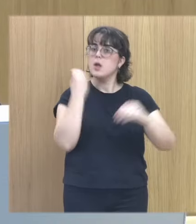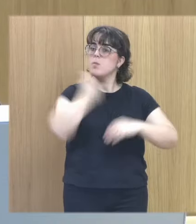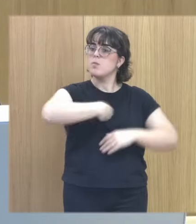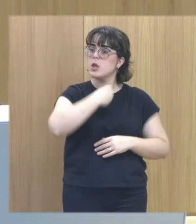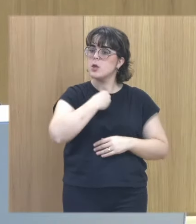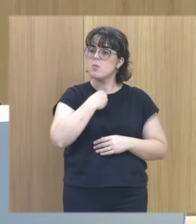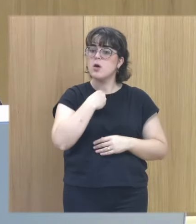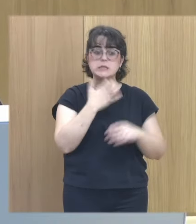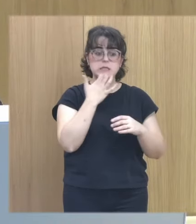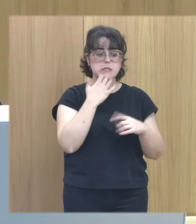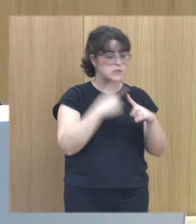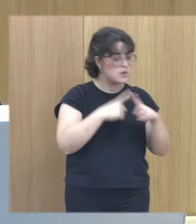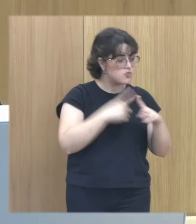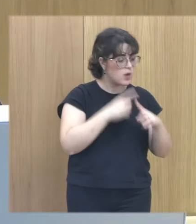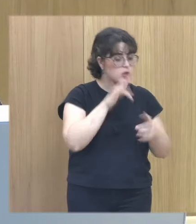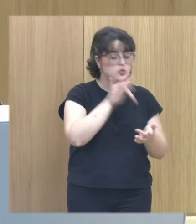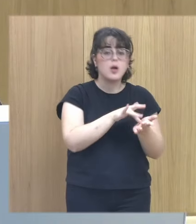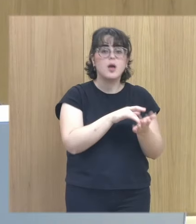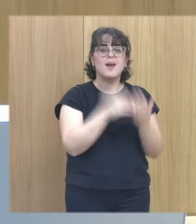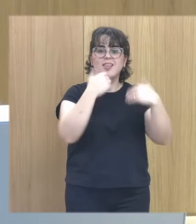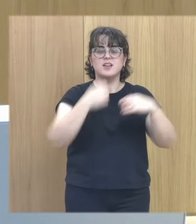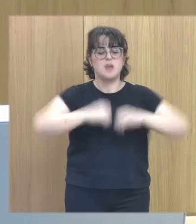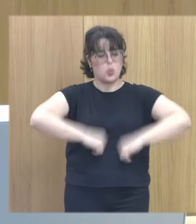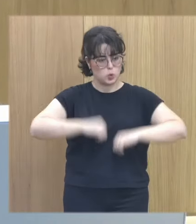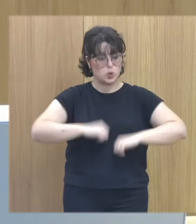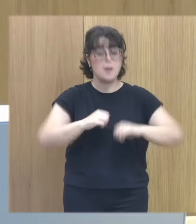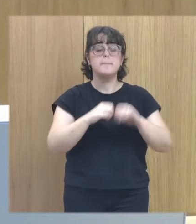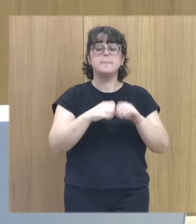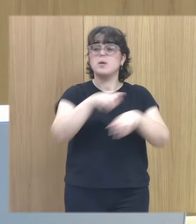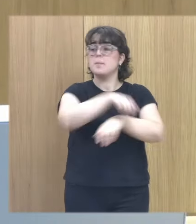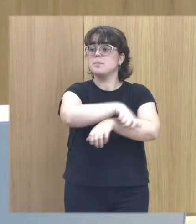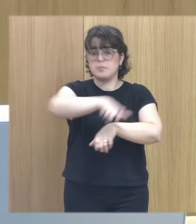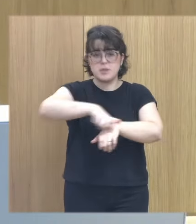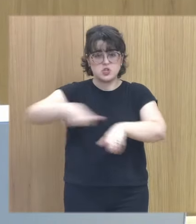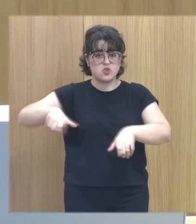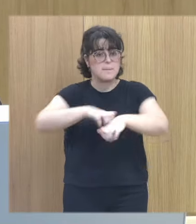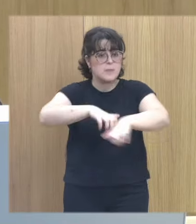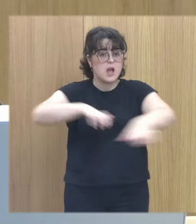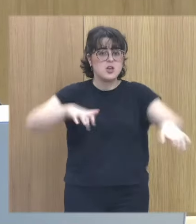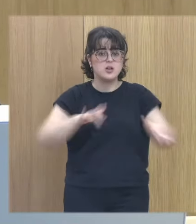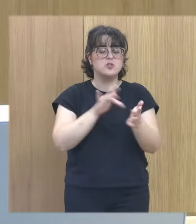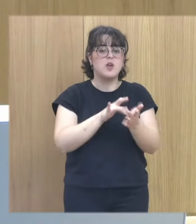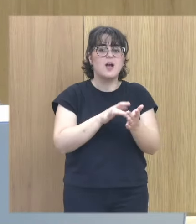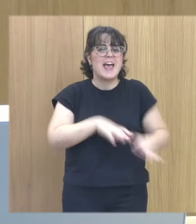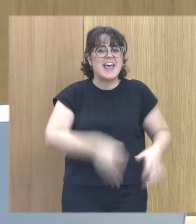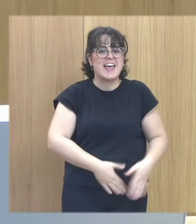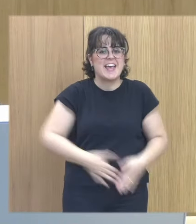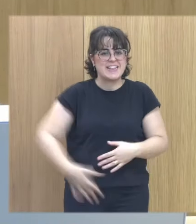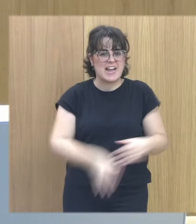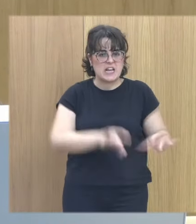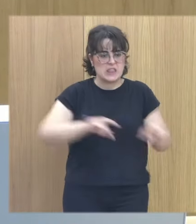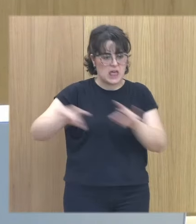sexualidad dañina es con adultos pero la mayoría de la gente entra en la genitalidad no en la sexualidad sino en la